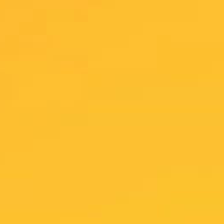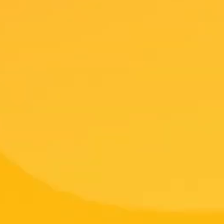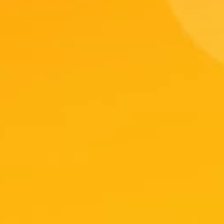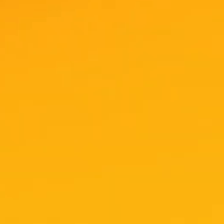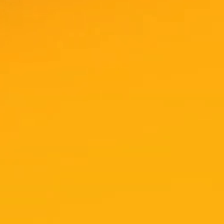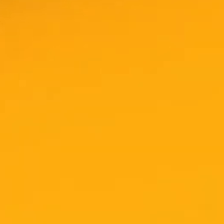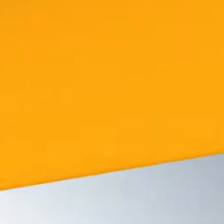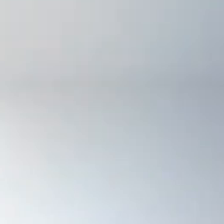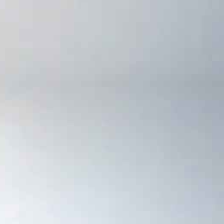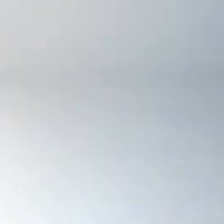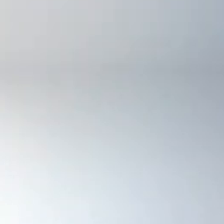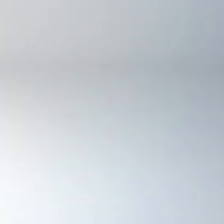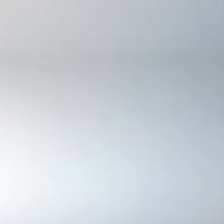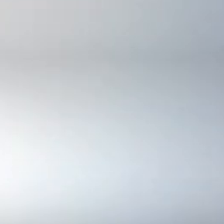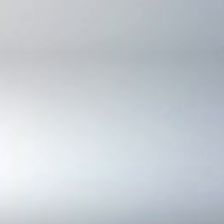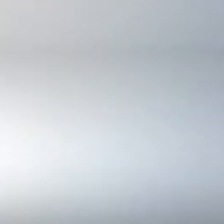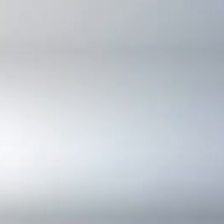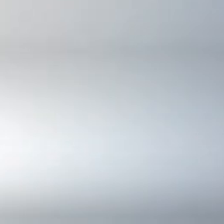Gracias por ver el video.